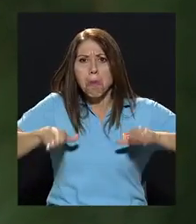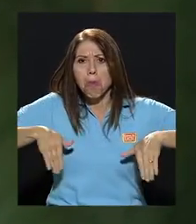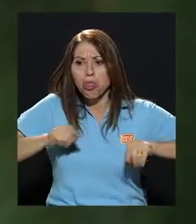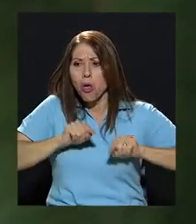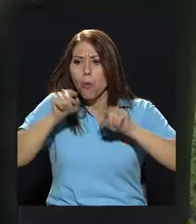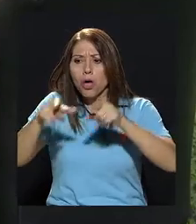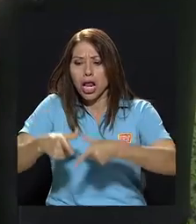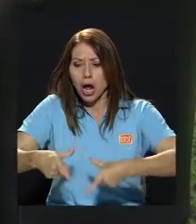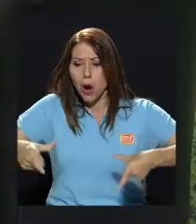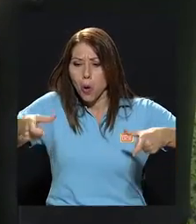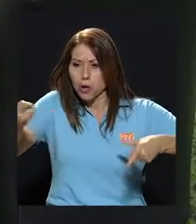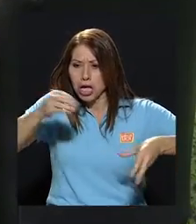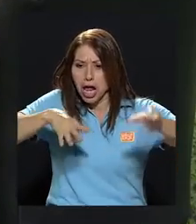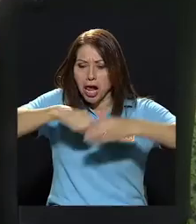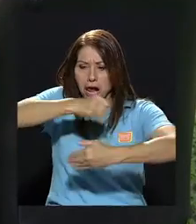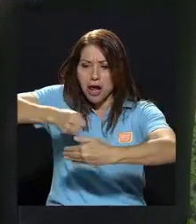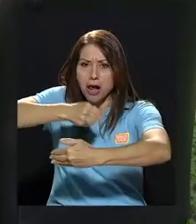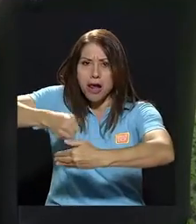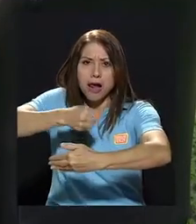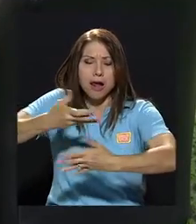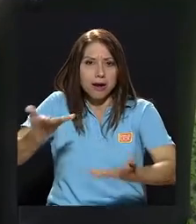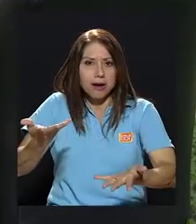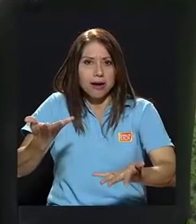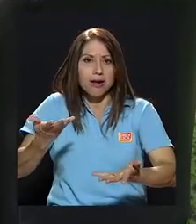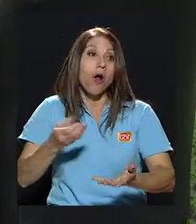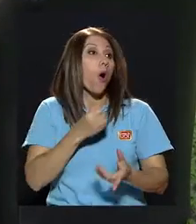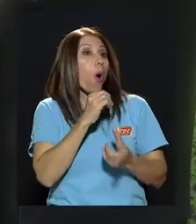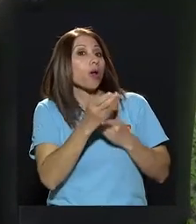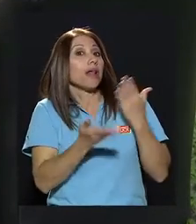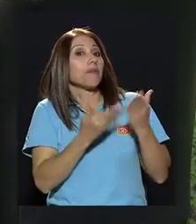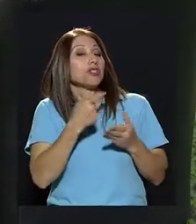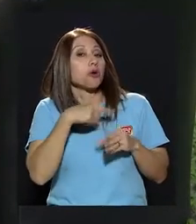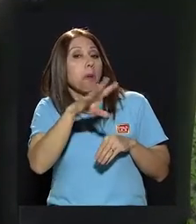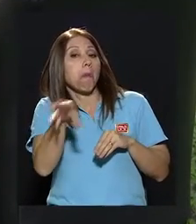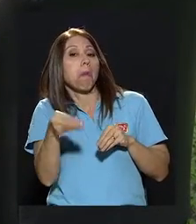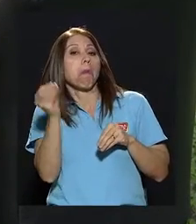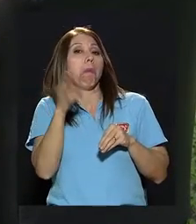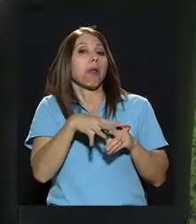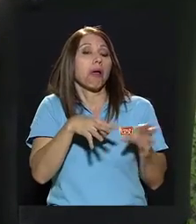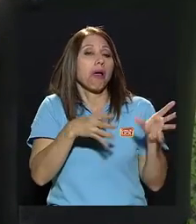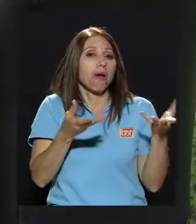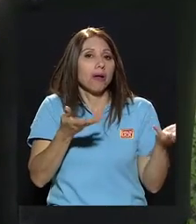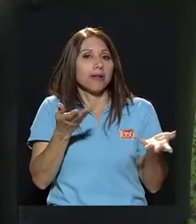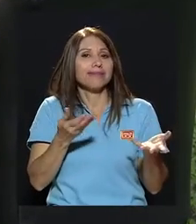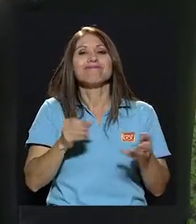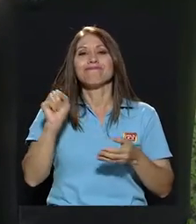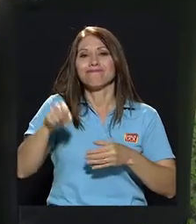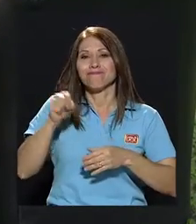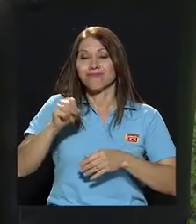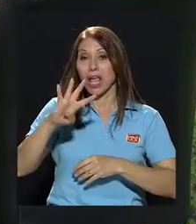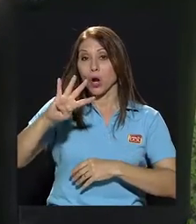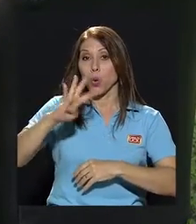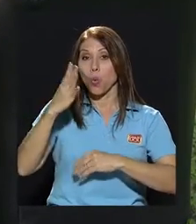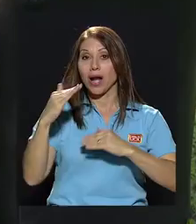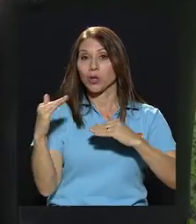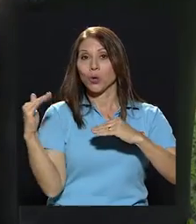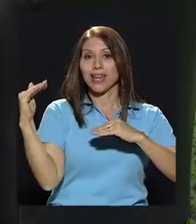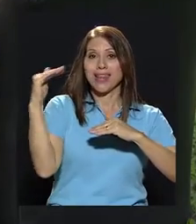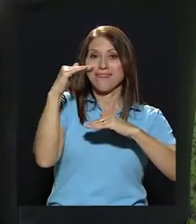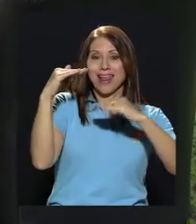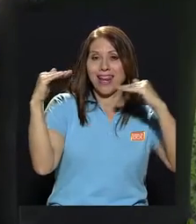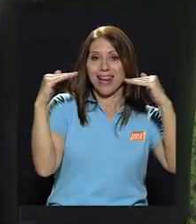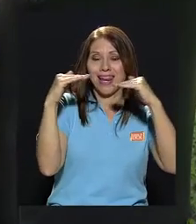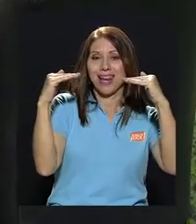la adiciono uno más, uno menos. Exacto, exacto. El cuarto nivel de la parte cognitiva